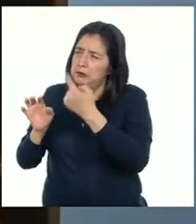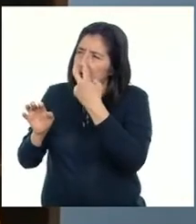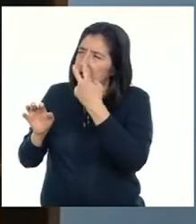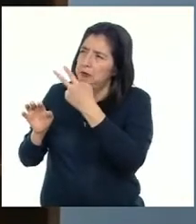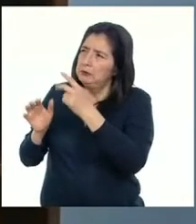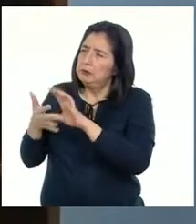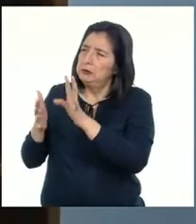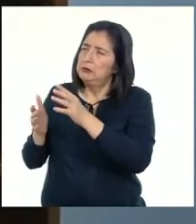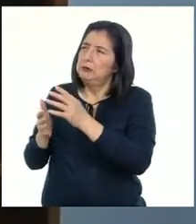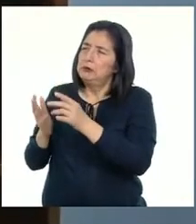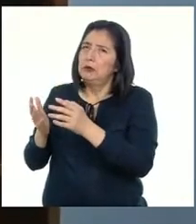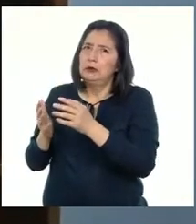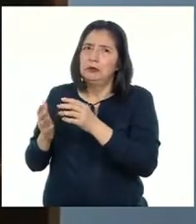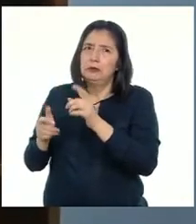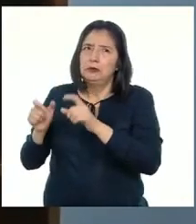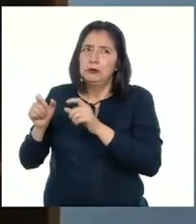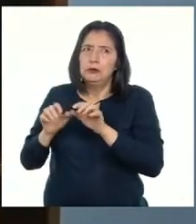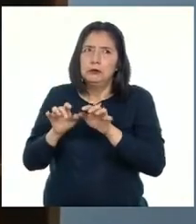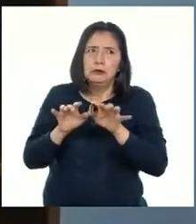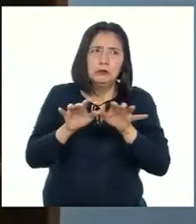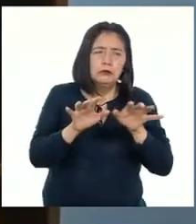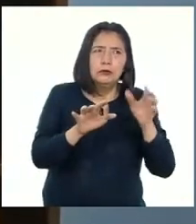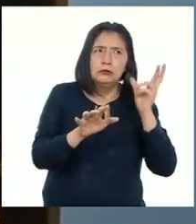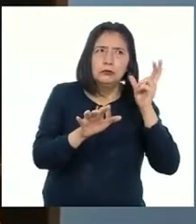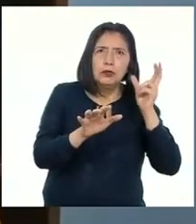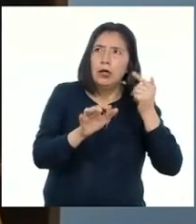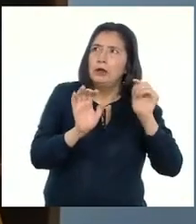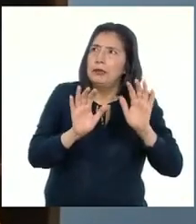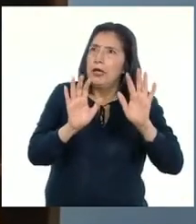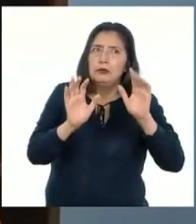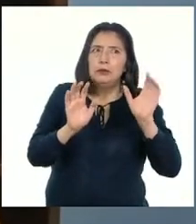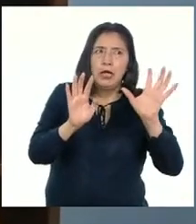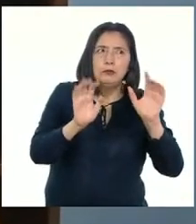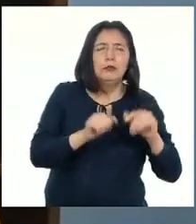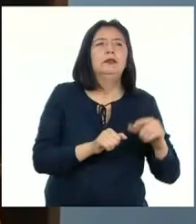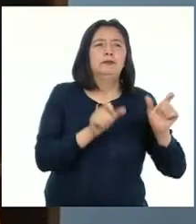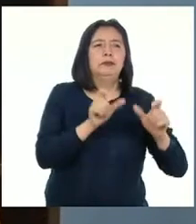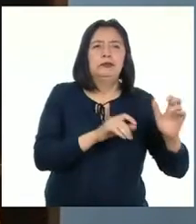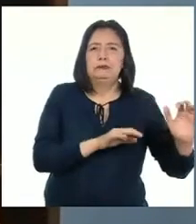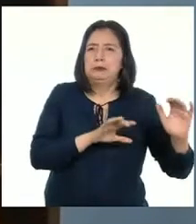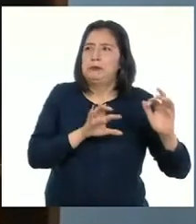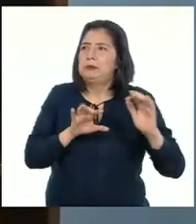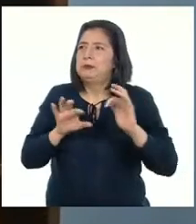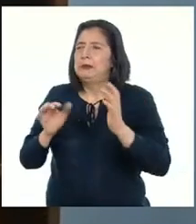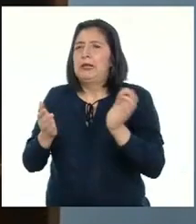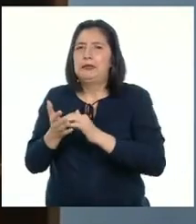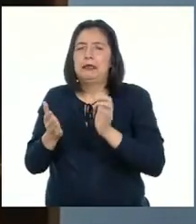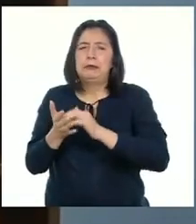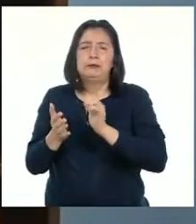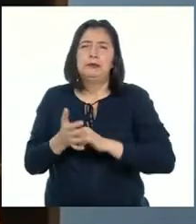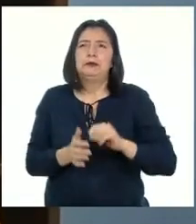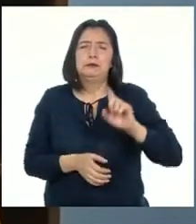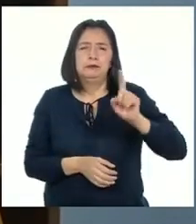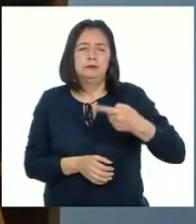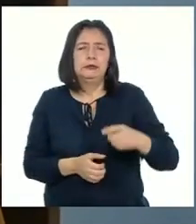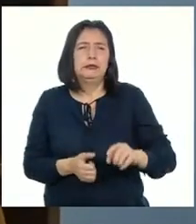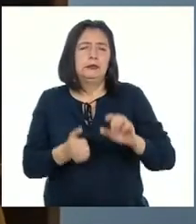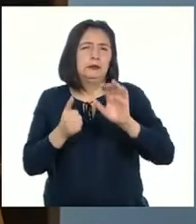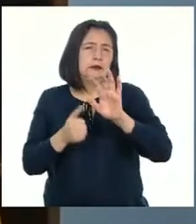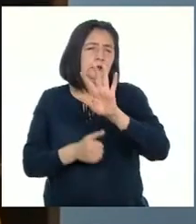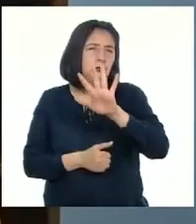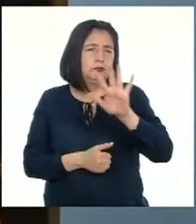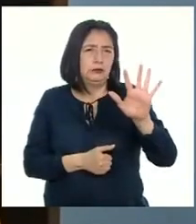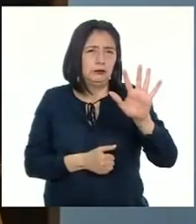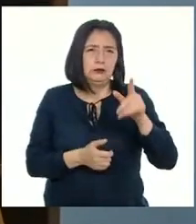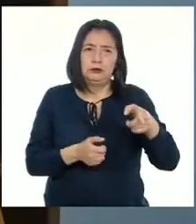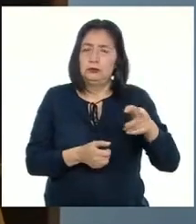milagros Y la población comenzó a llegar de manera más frecuente En el año de 1655